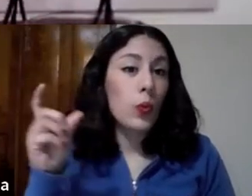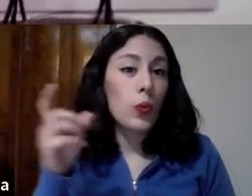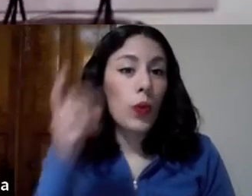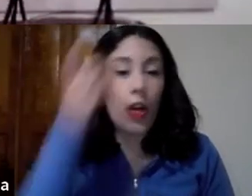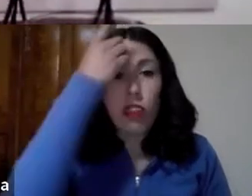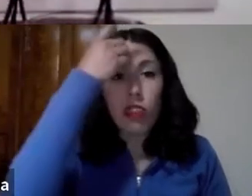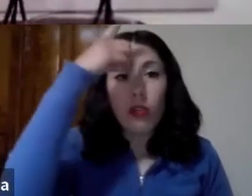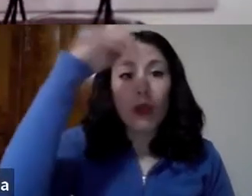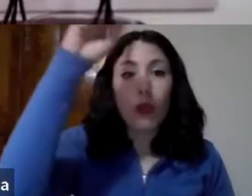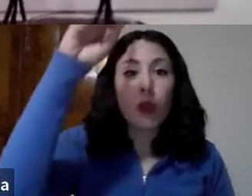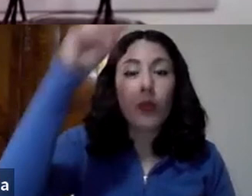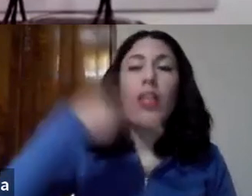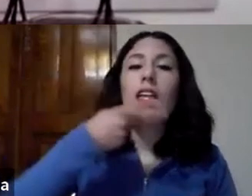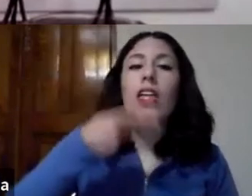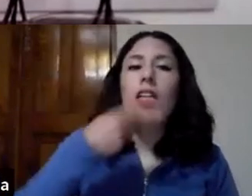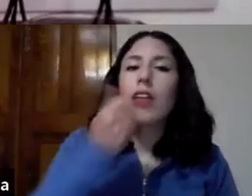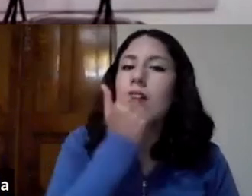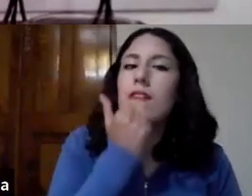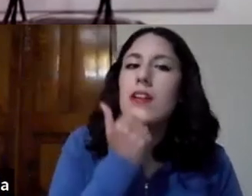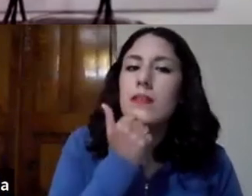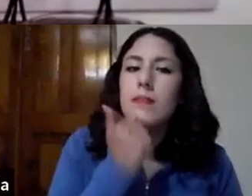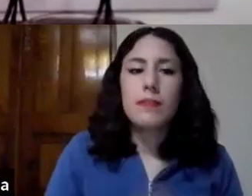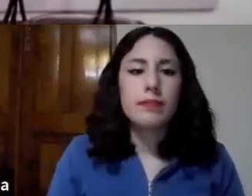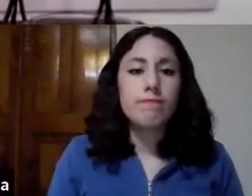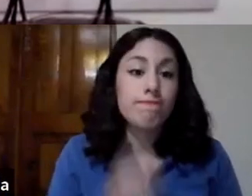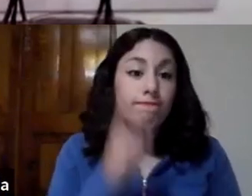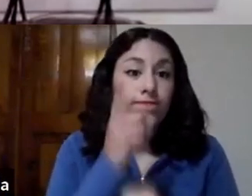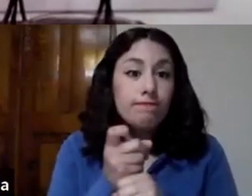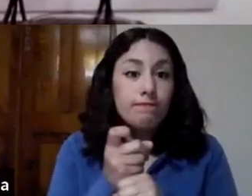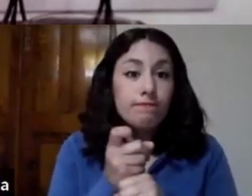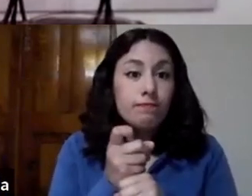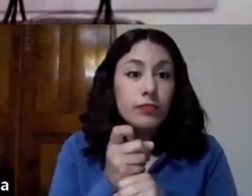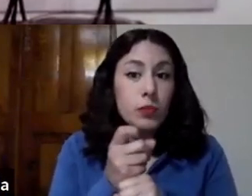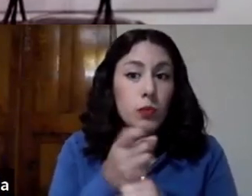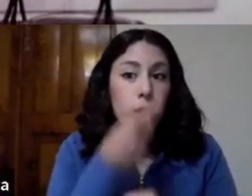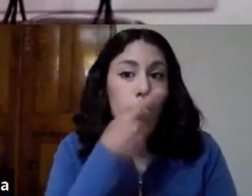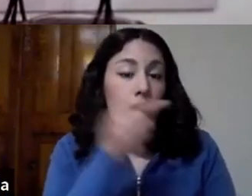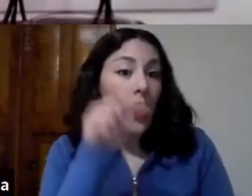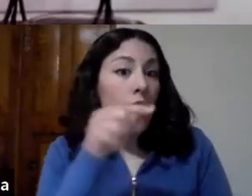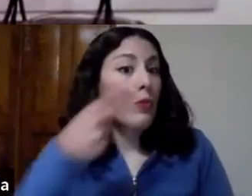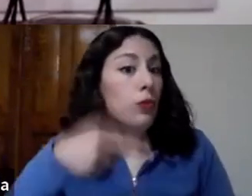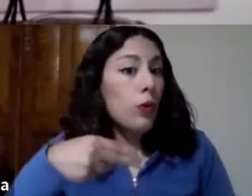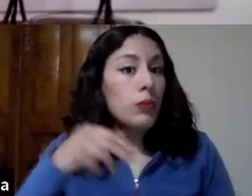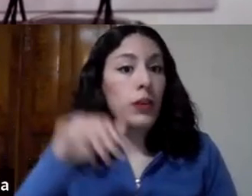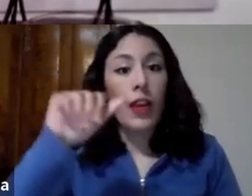al principio Dios le llama por su nombre Abraham